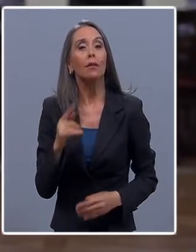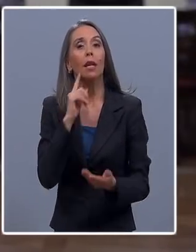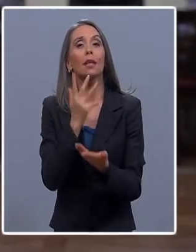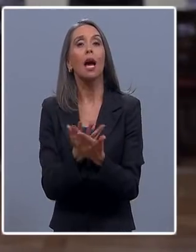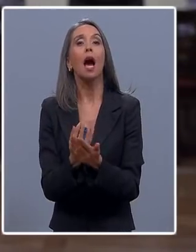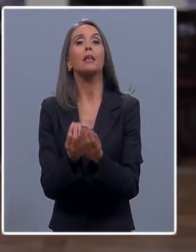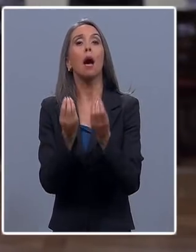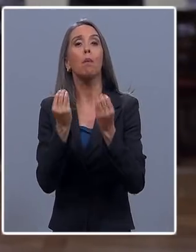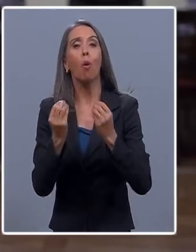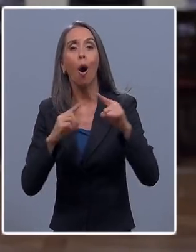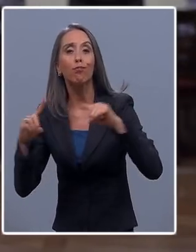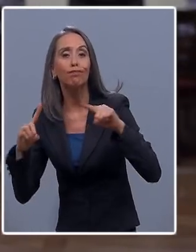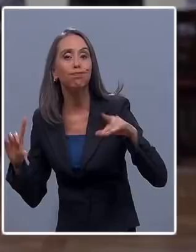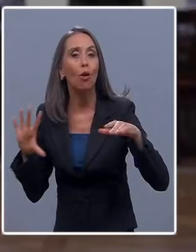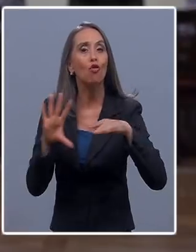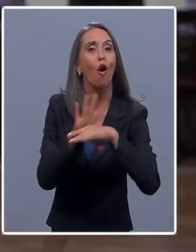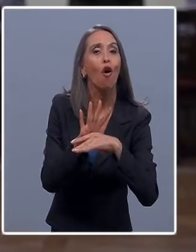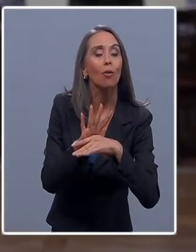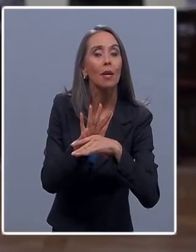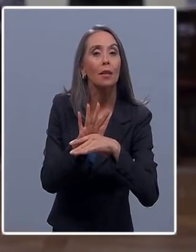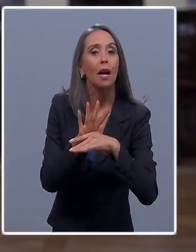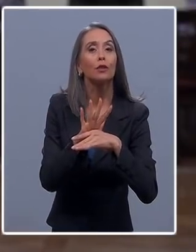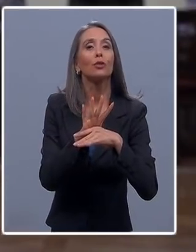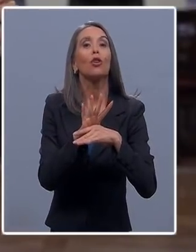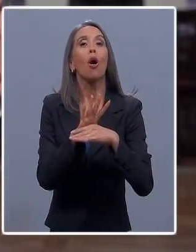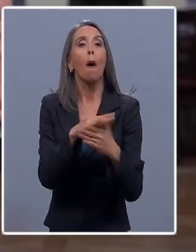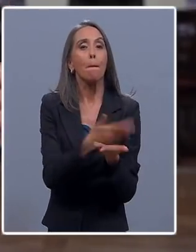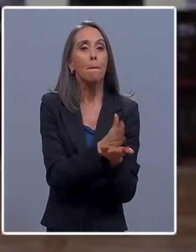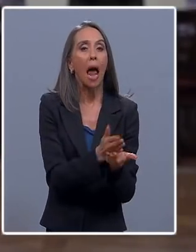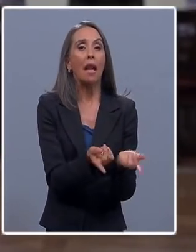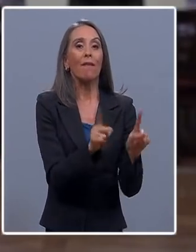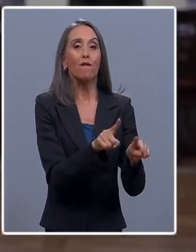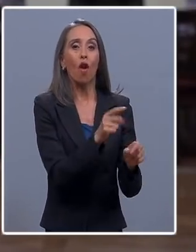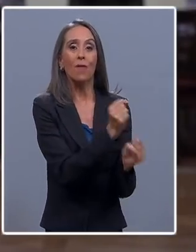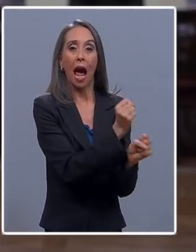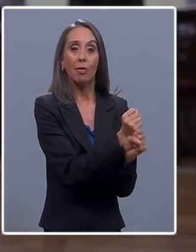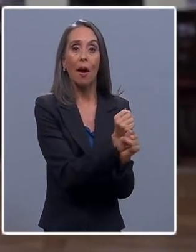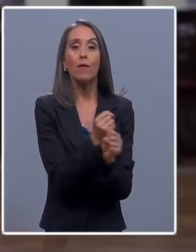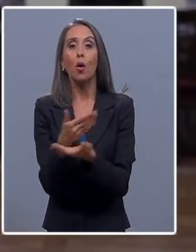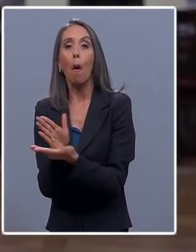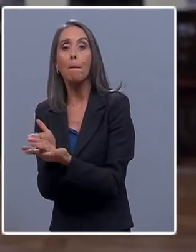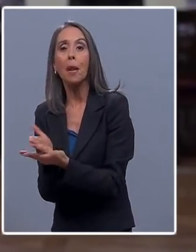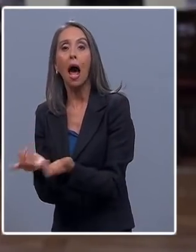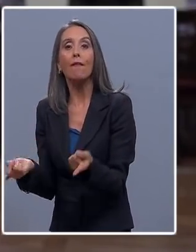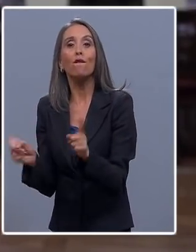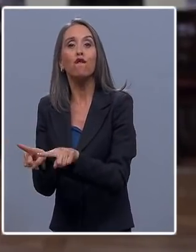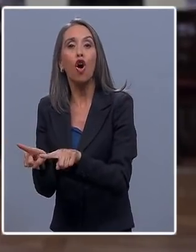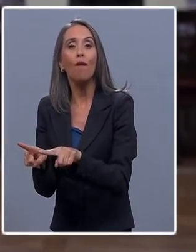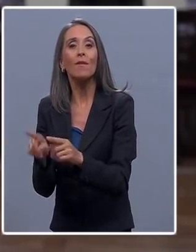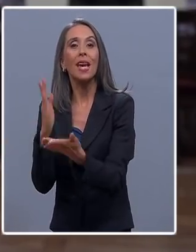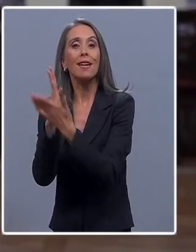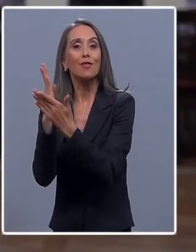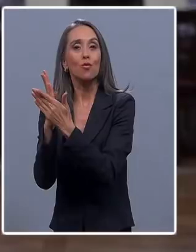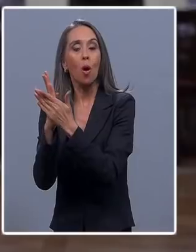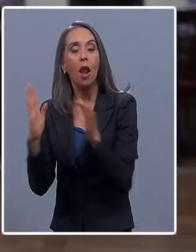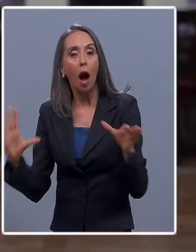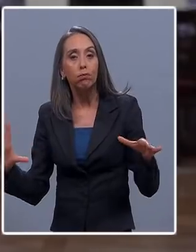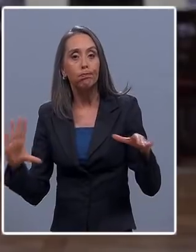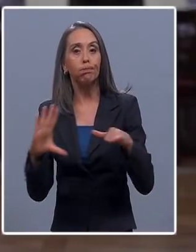una buena coordinación entre los planes de vuelta al trabajo y los planes de vuelta a las escuelas.